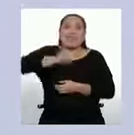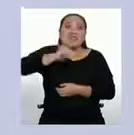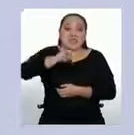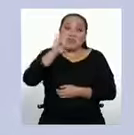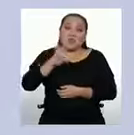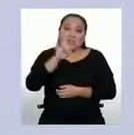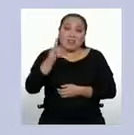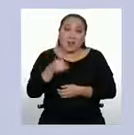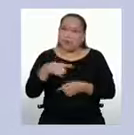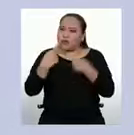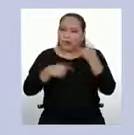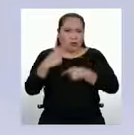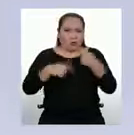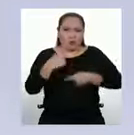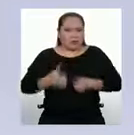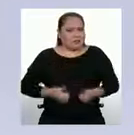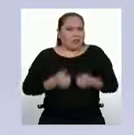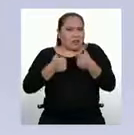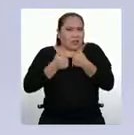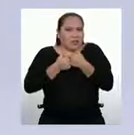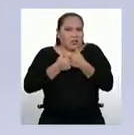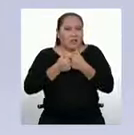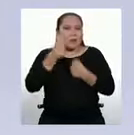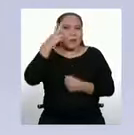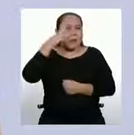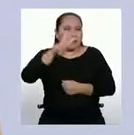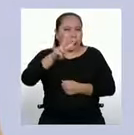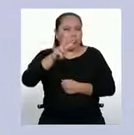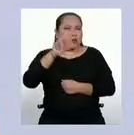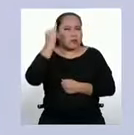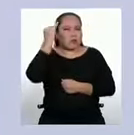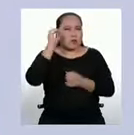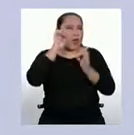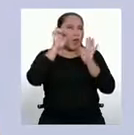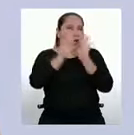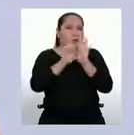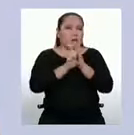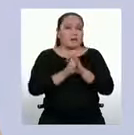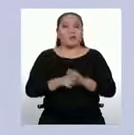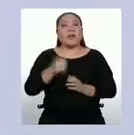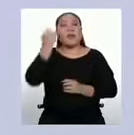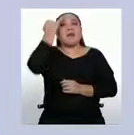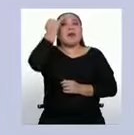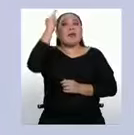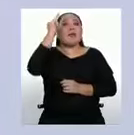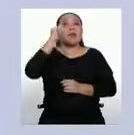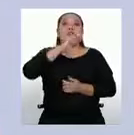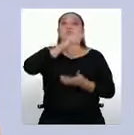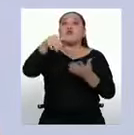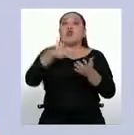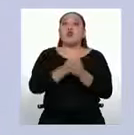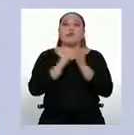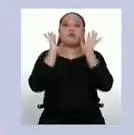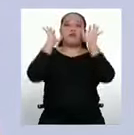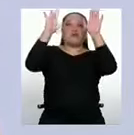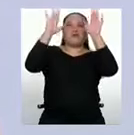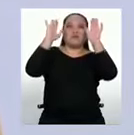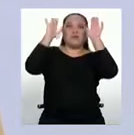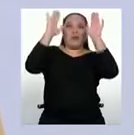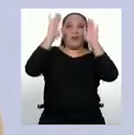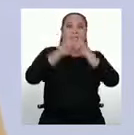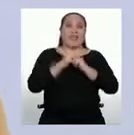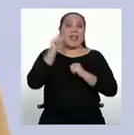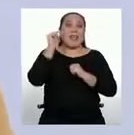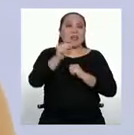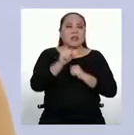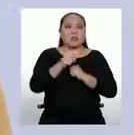en muchas situaciones de la vida diaria. Analicemos dos casos. Imaginémonos que todos somos jugadores de volei. En ese caso